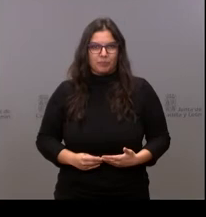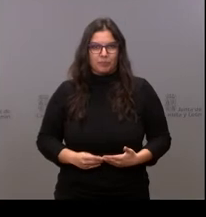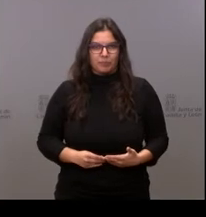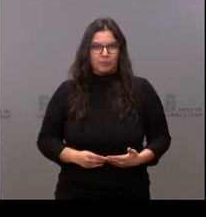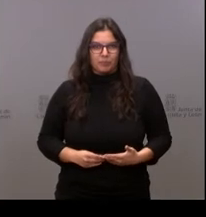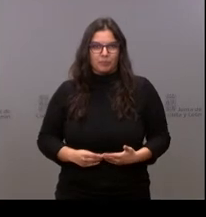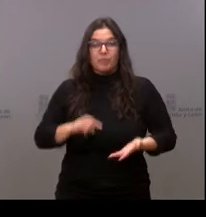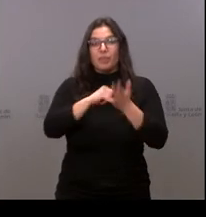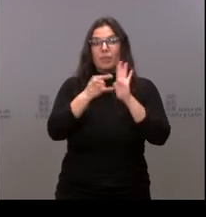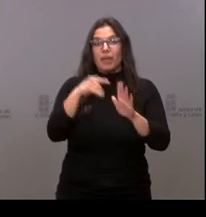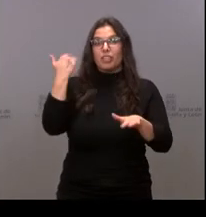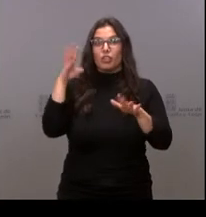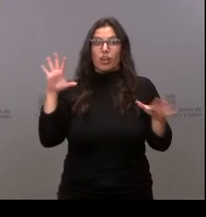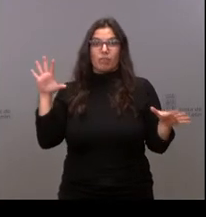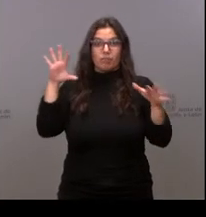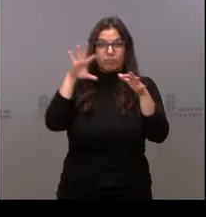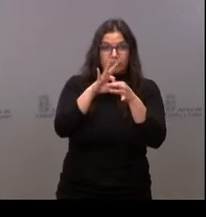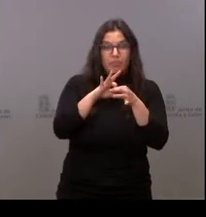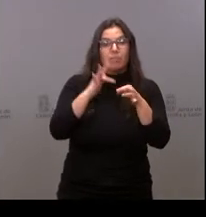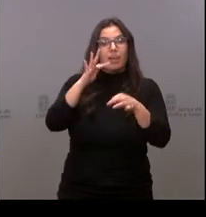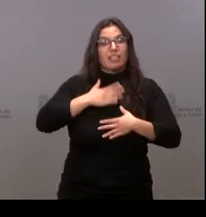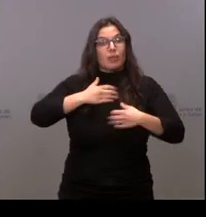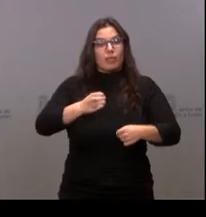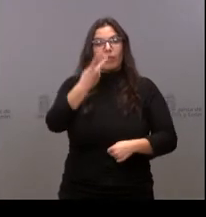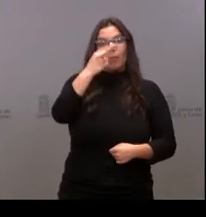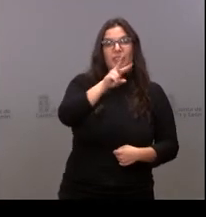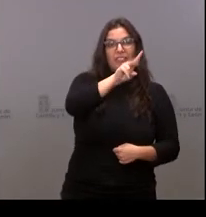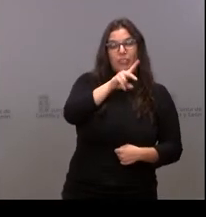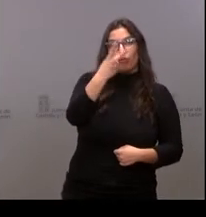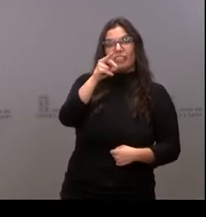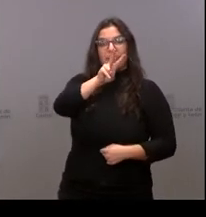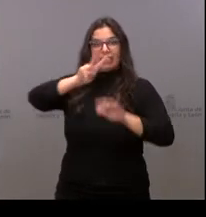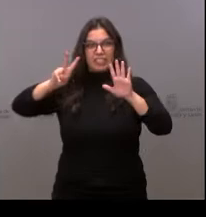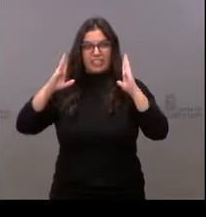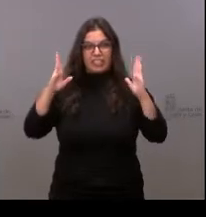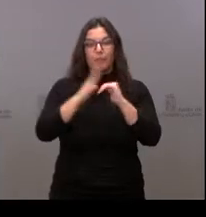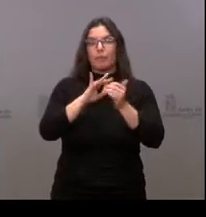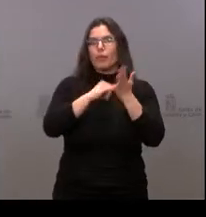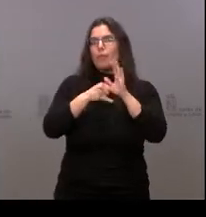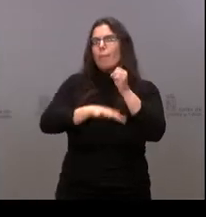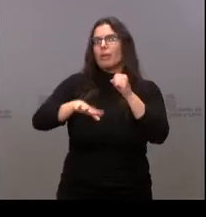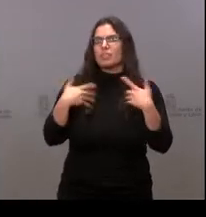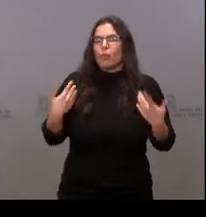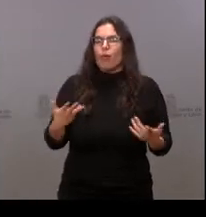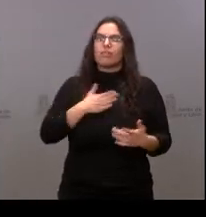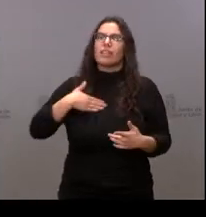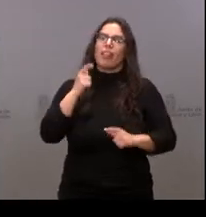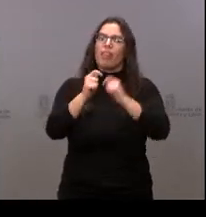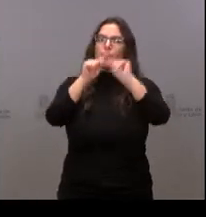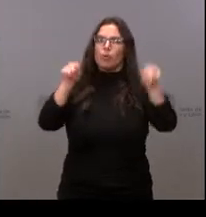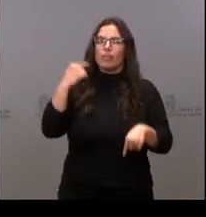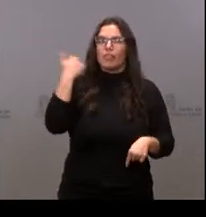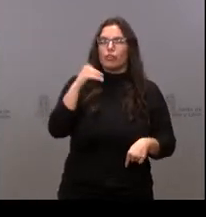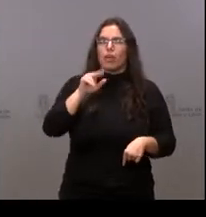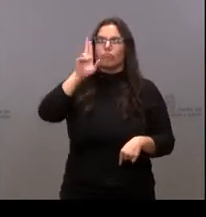Plan Soria conectada y saludable 2021-2027. Un plan basado en hacer de Soria una provincia de